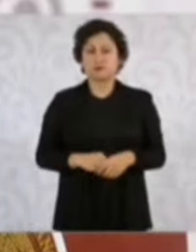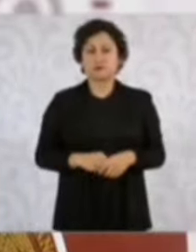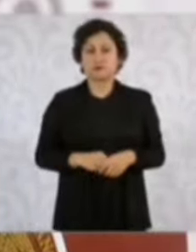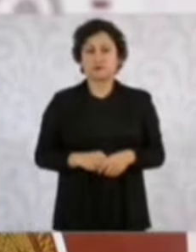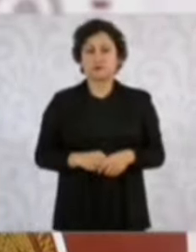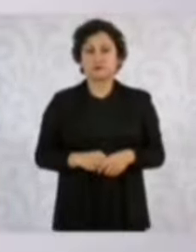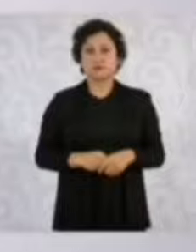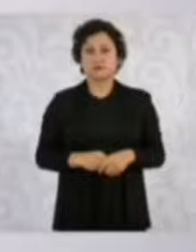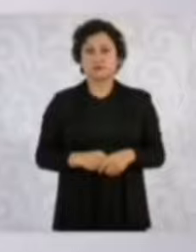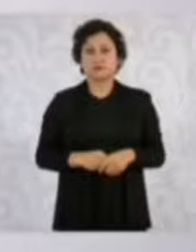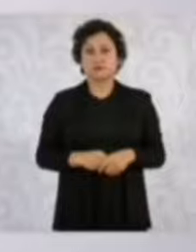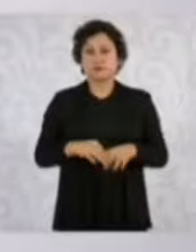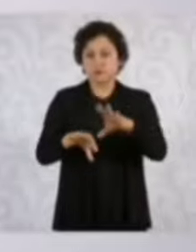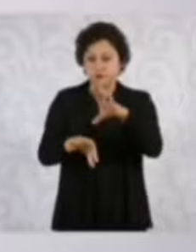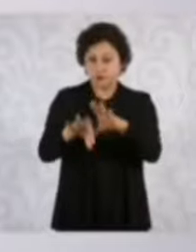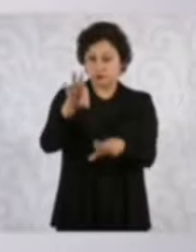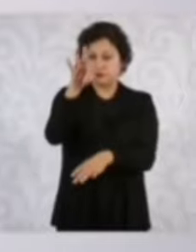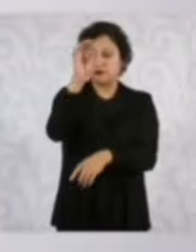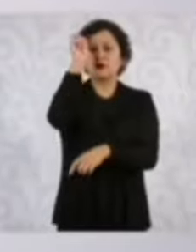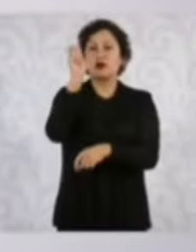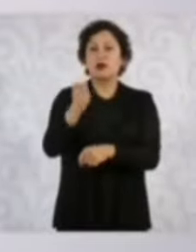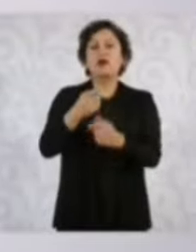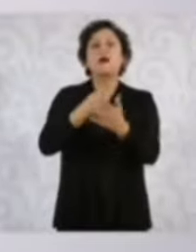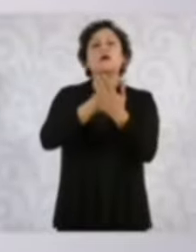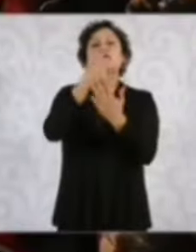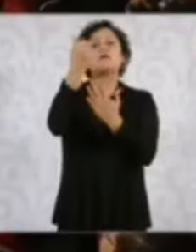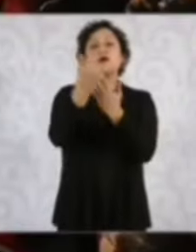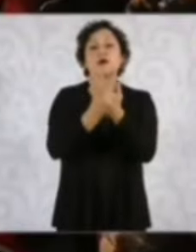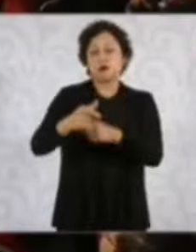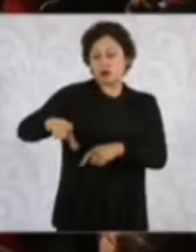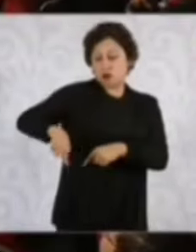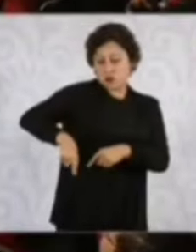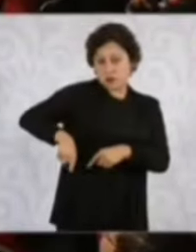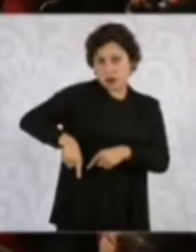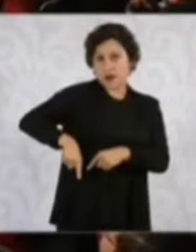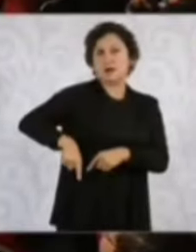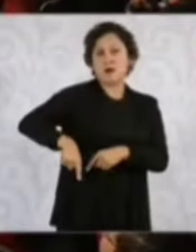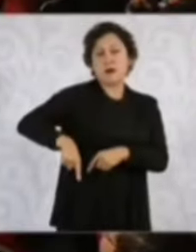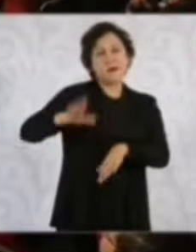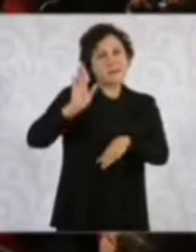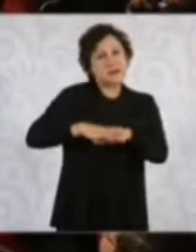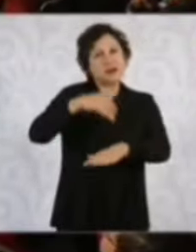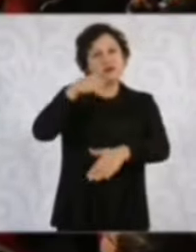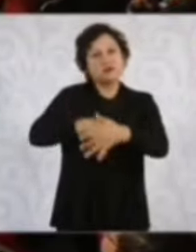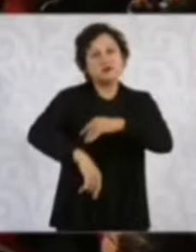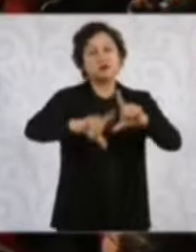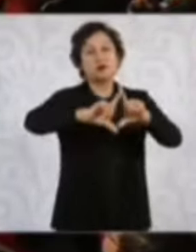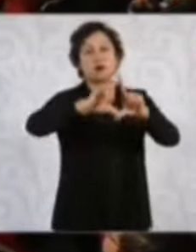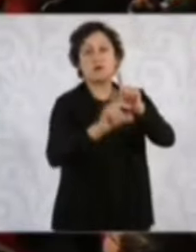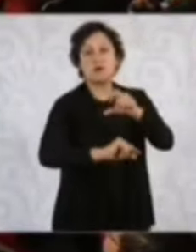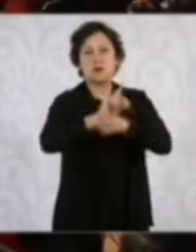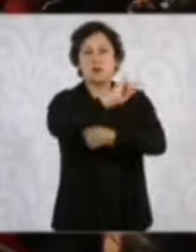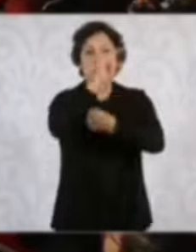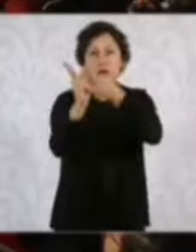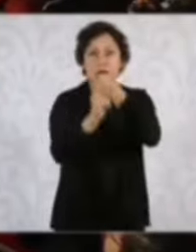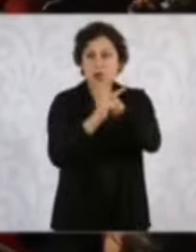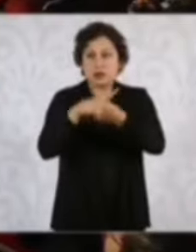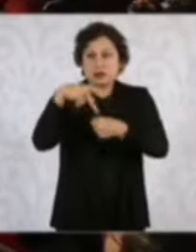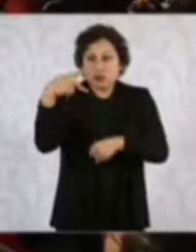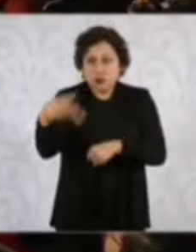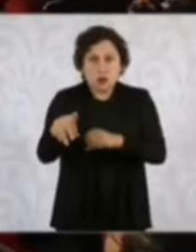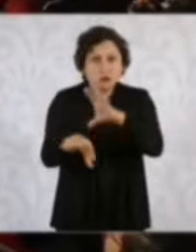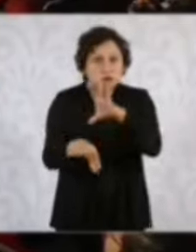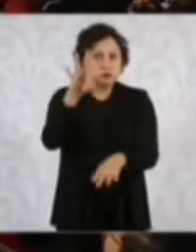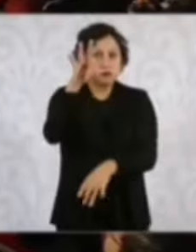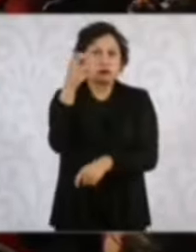por un proyecto de nación más allá de un proyecto de gobierno. Y nosotros también tenemos que respetar la voluntad